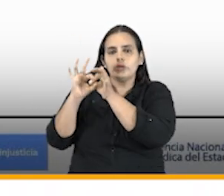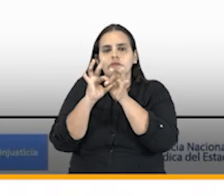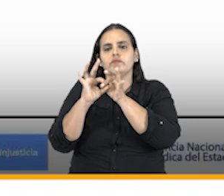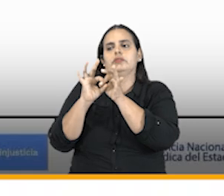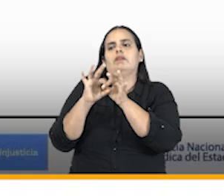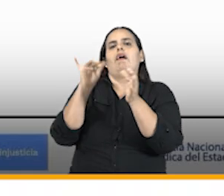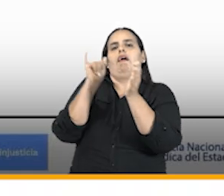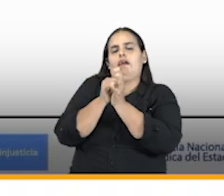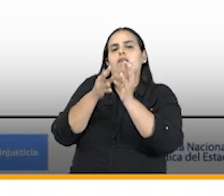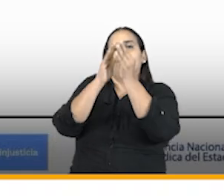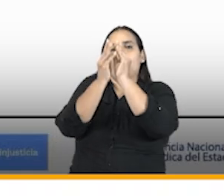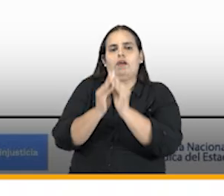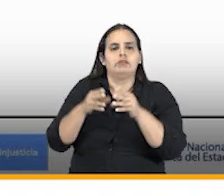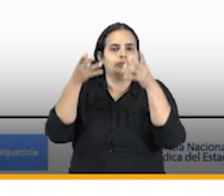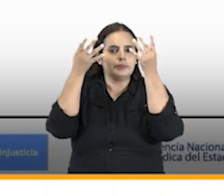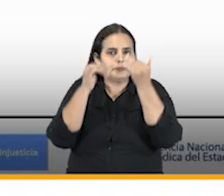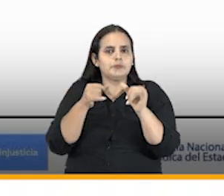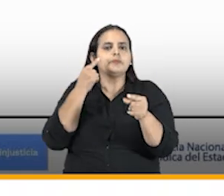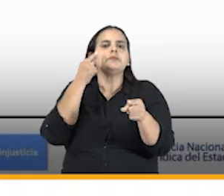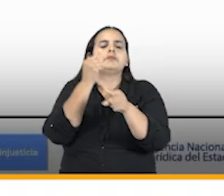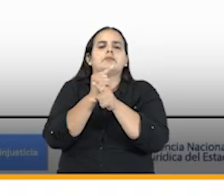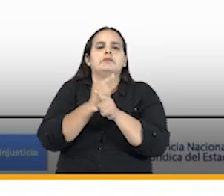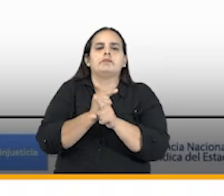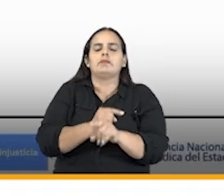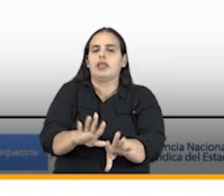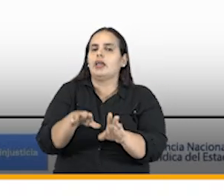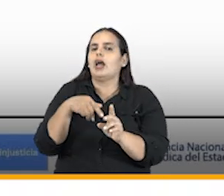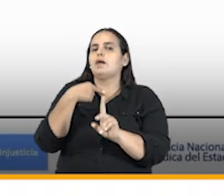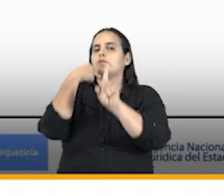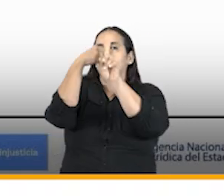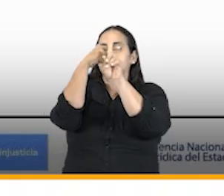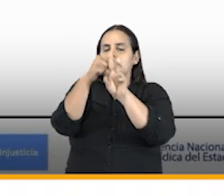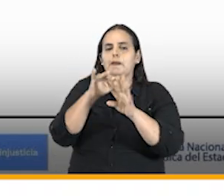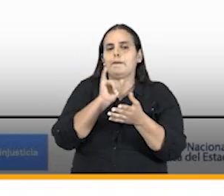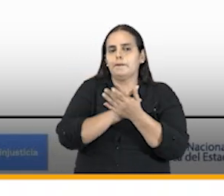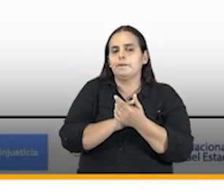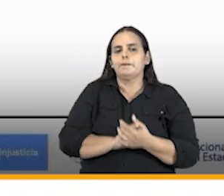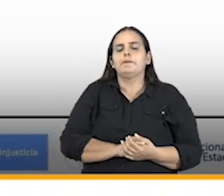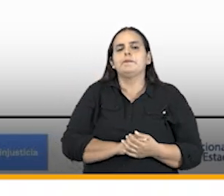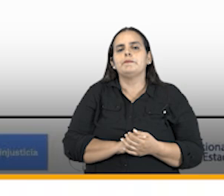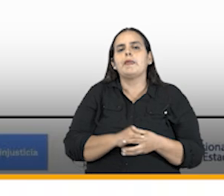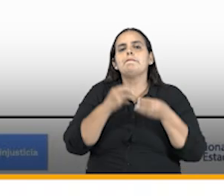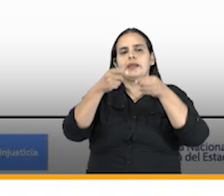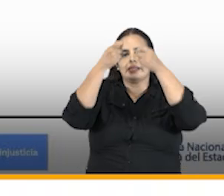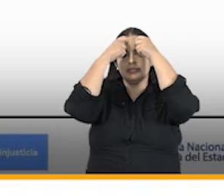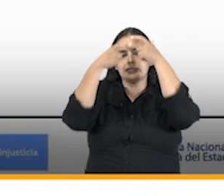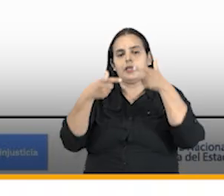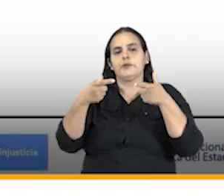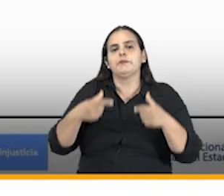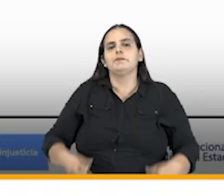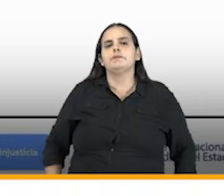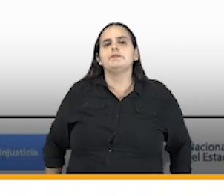para de esta manera pues obtener sentencias favorables a favor sentencias favorables para el Estado